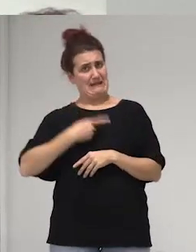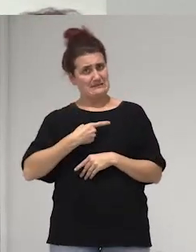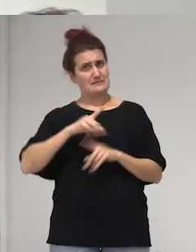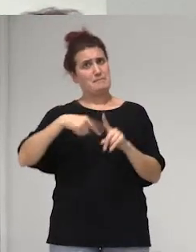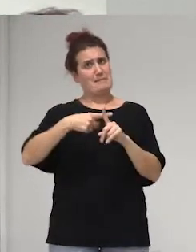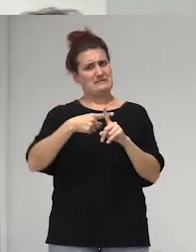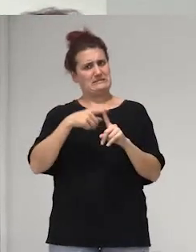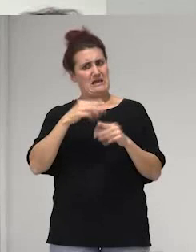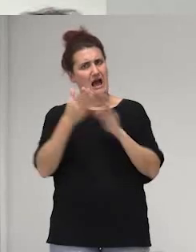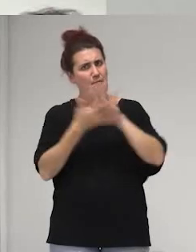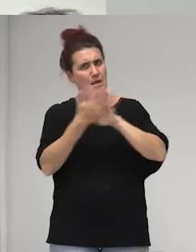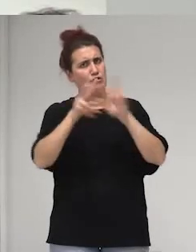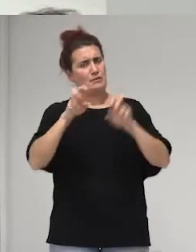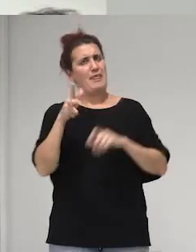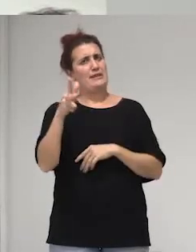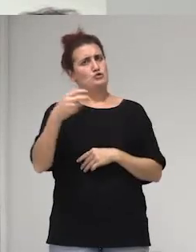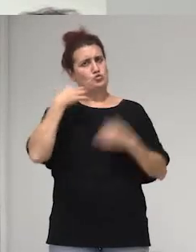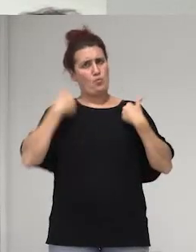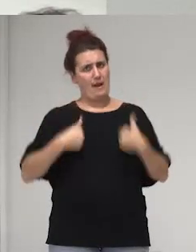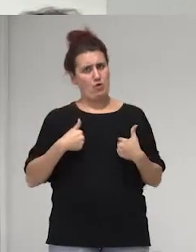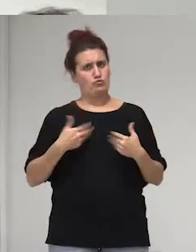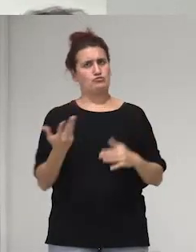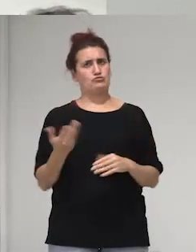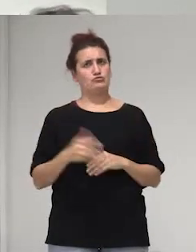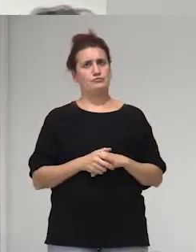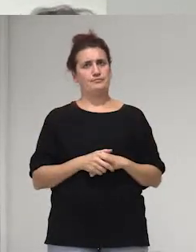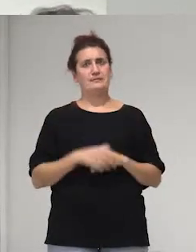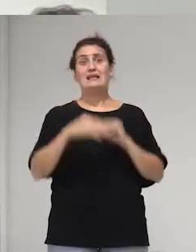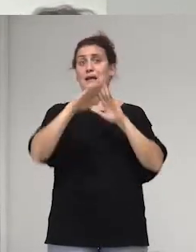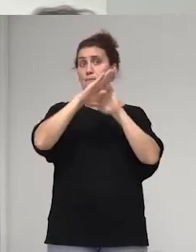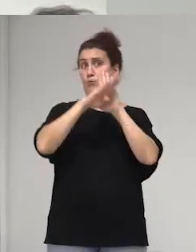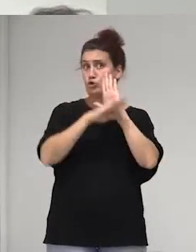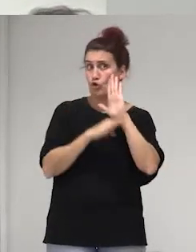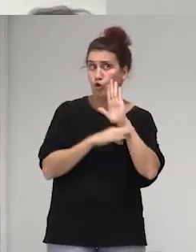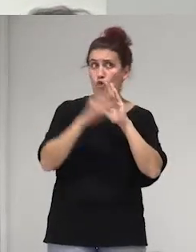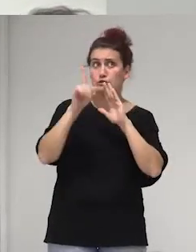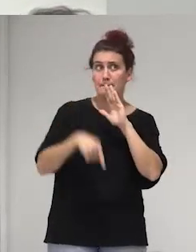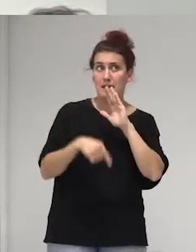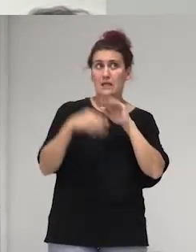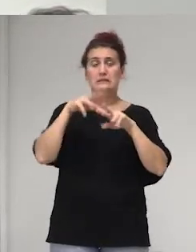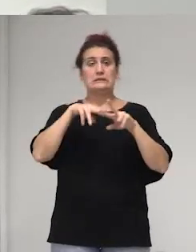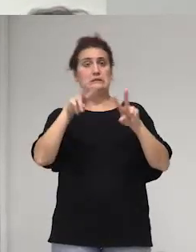creado más de 15 protocolos de atención de salud para personas trans en la región